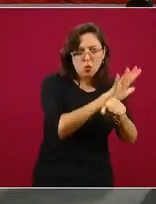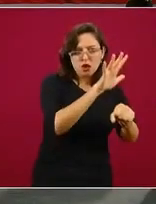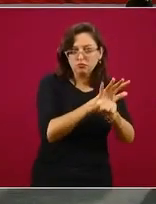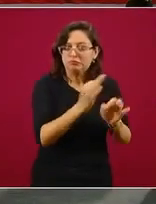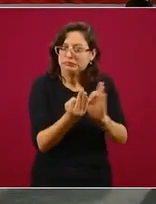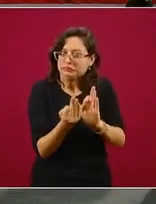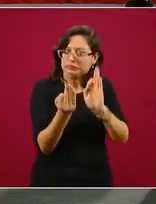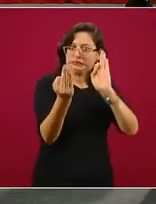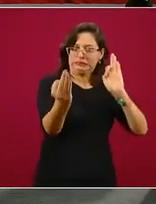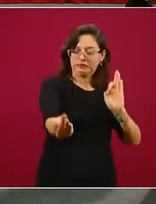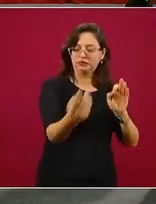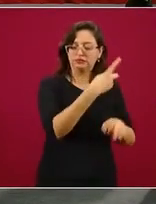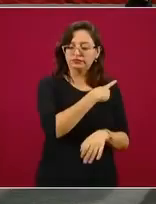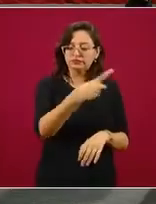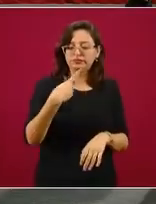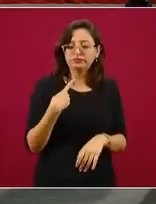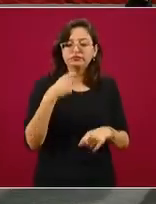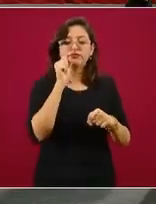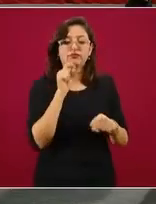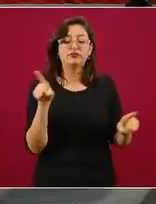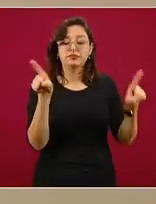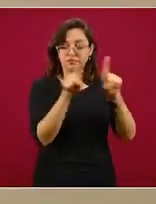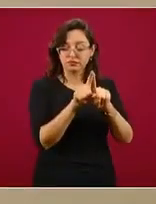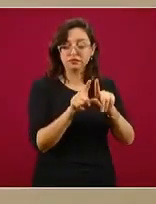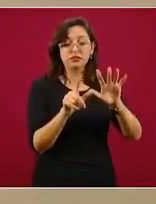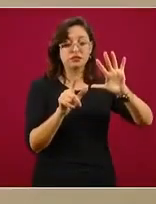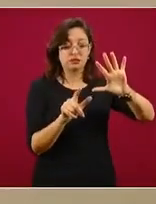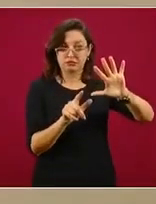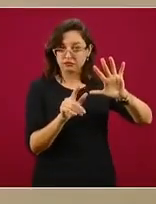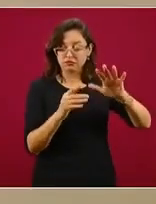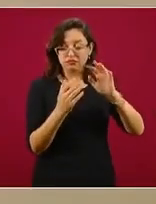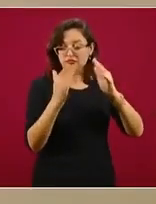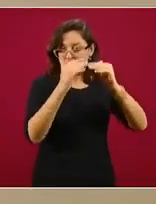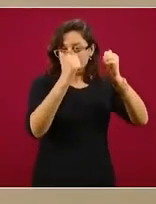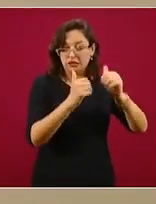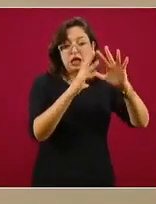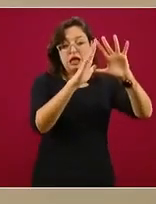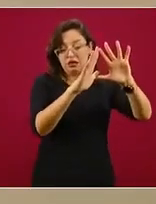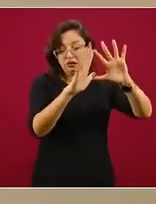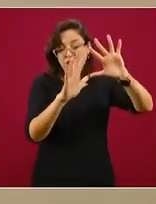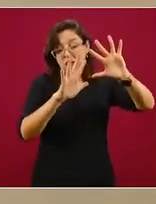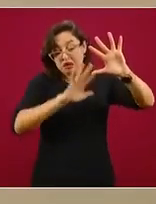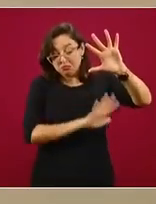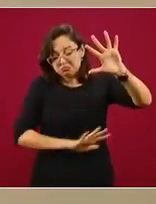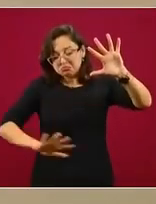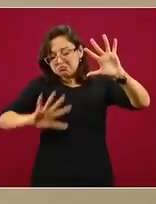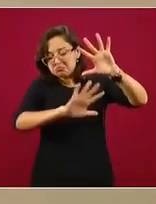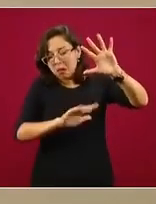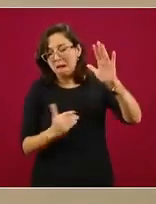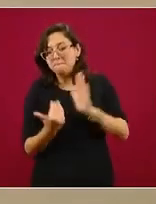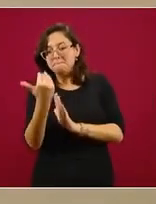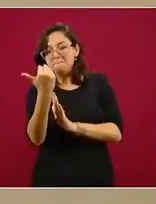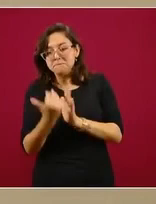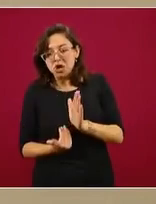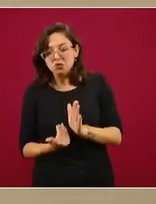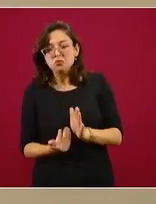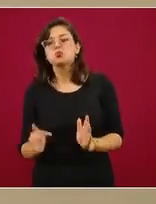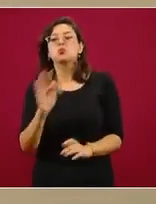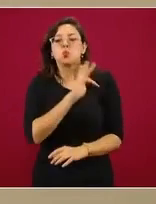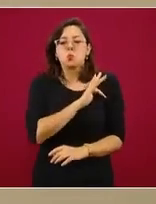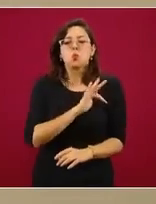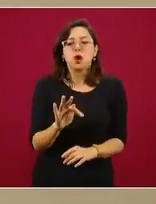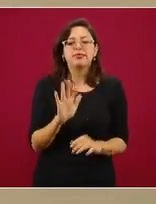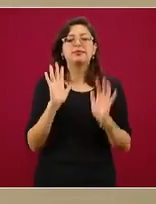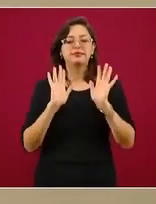distanciamiento social y en la región Chihuahua, que ya está un poco más de descenso, pueden hacer